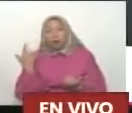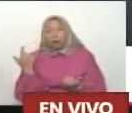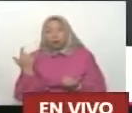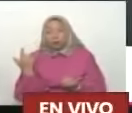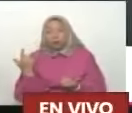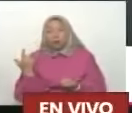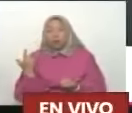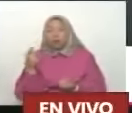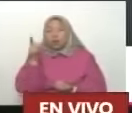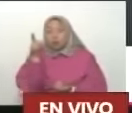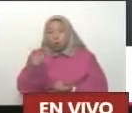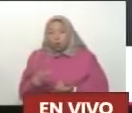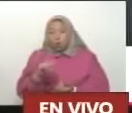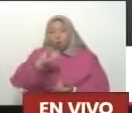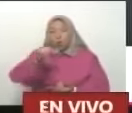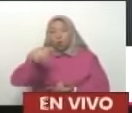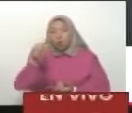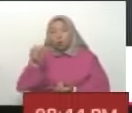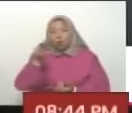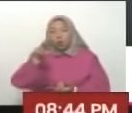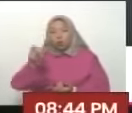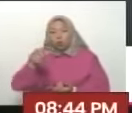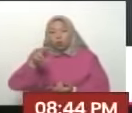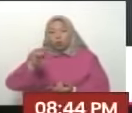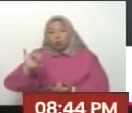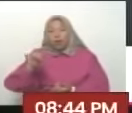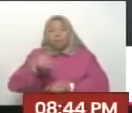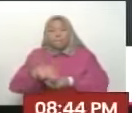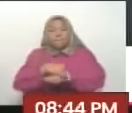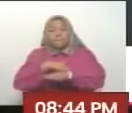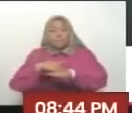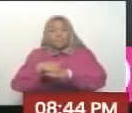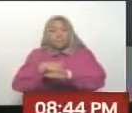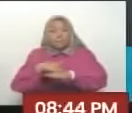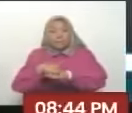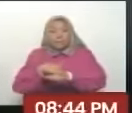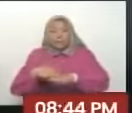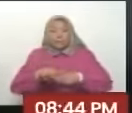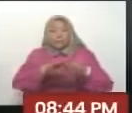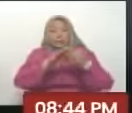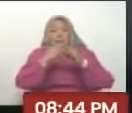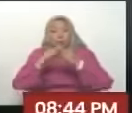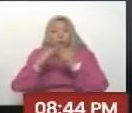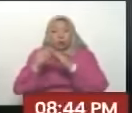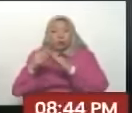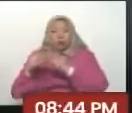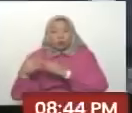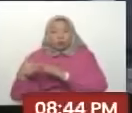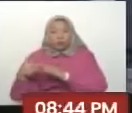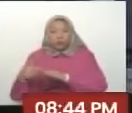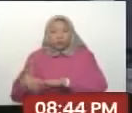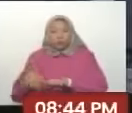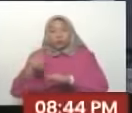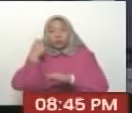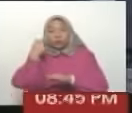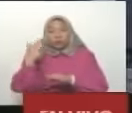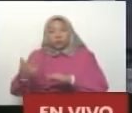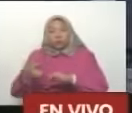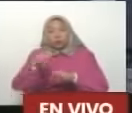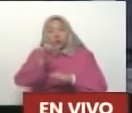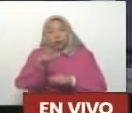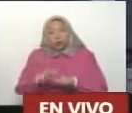es Jorge Arriaza, que fue Ministro del Poder Popular para las Comunas. ¿Cómo vieron los veedores, las